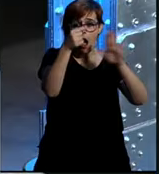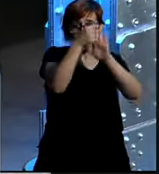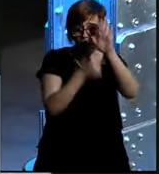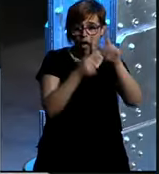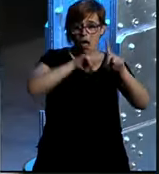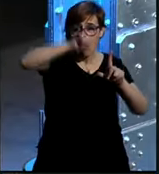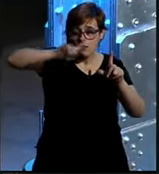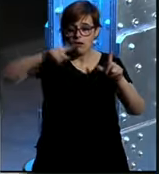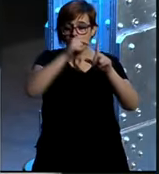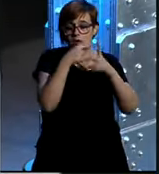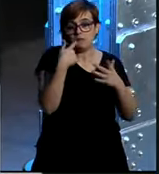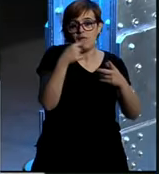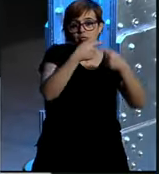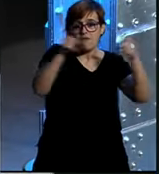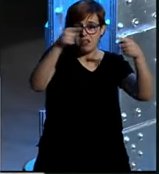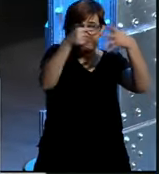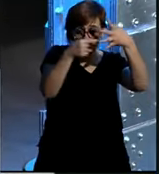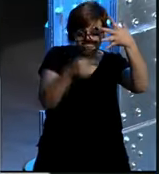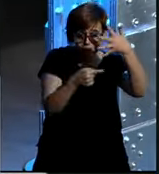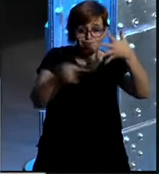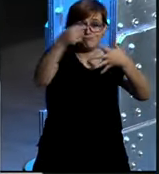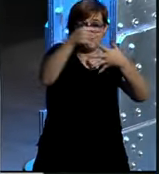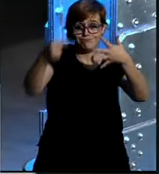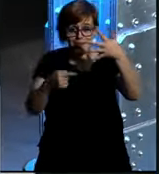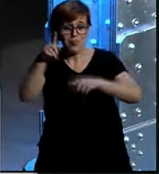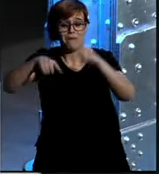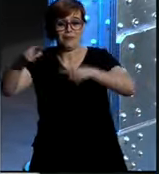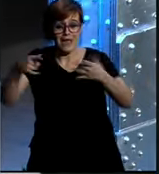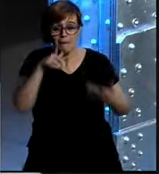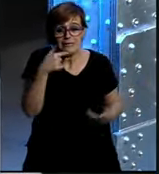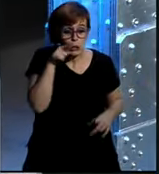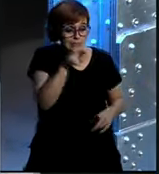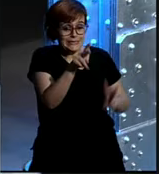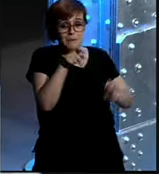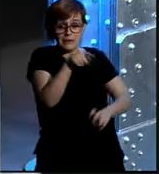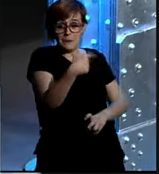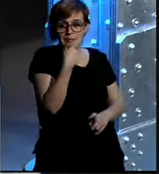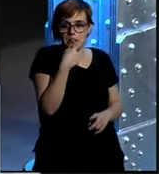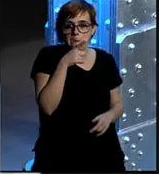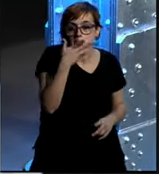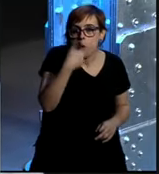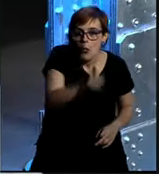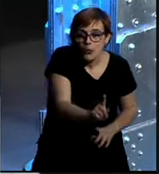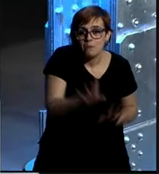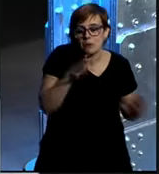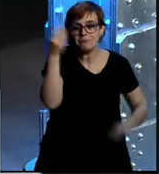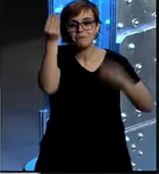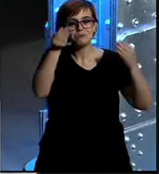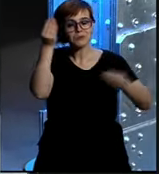aparecemos afortunadamente mejor desconozco este en particular yo creo que hay no en serio yo creo que parte de lo que hacemos